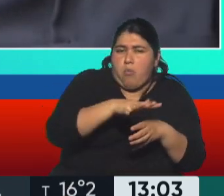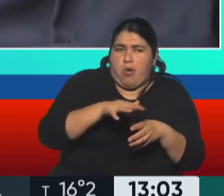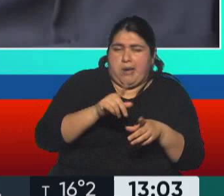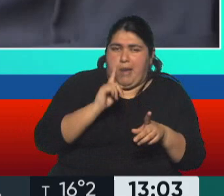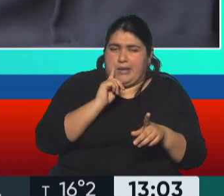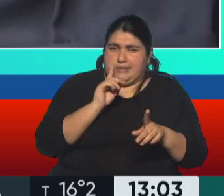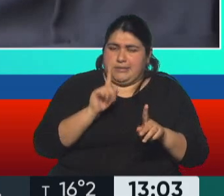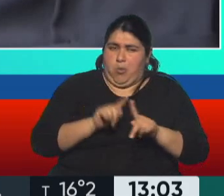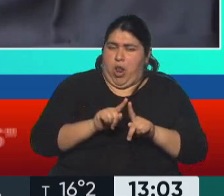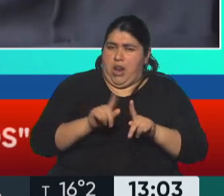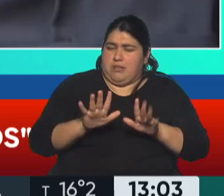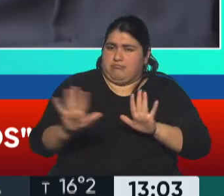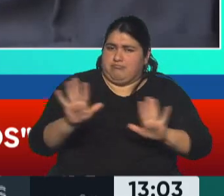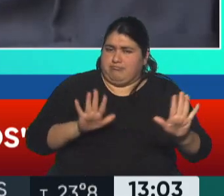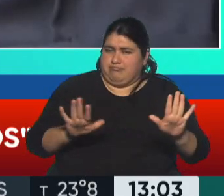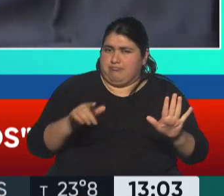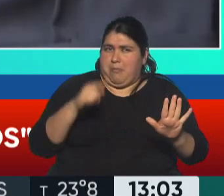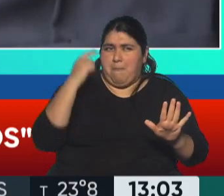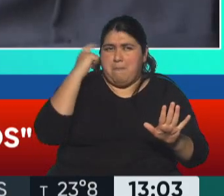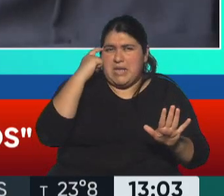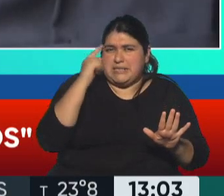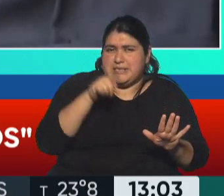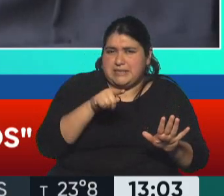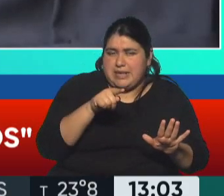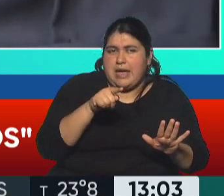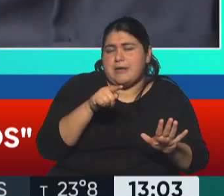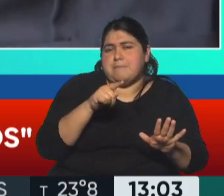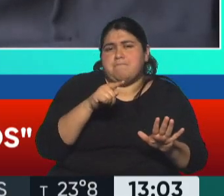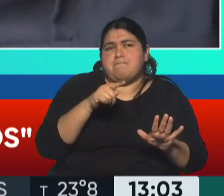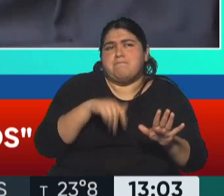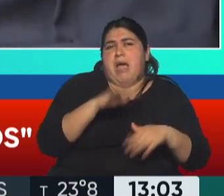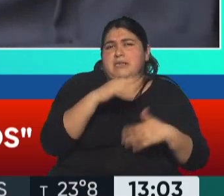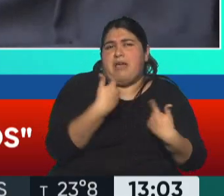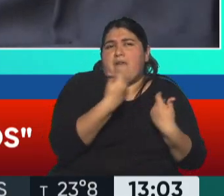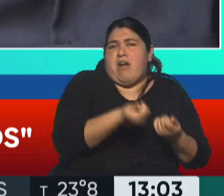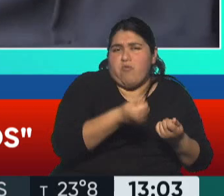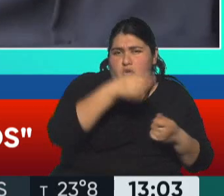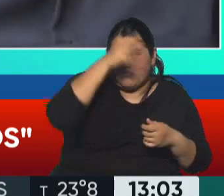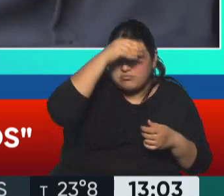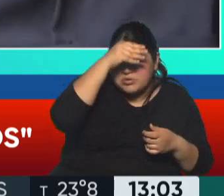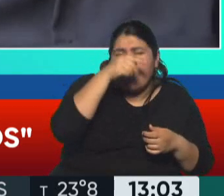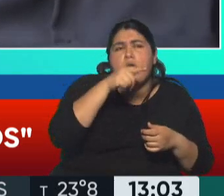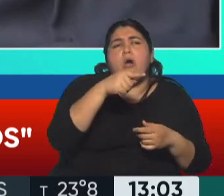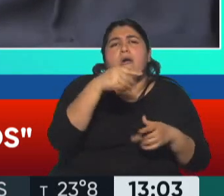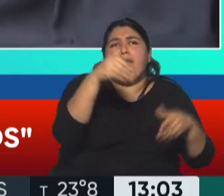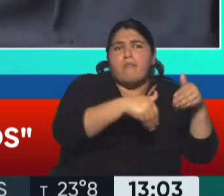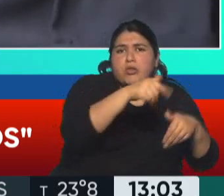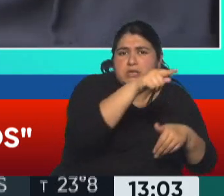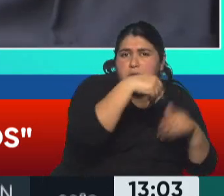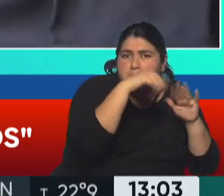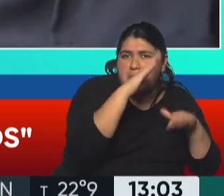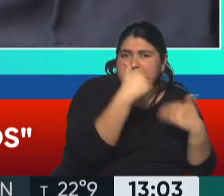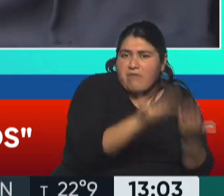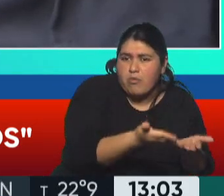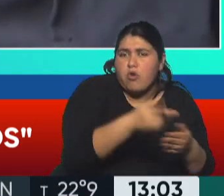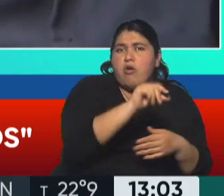cosas que luego termina por varios factores eligiendo a Donald Trump? Digo, ¿es el temor, es el miedo que genera al